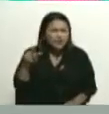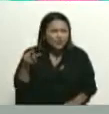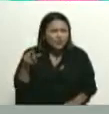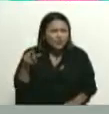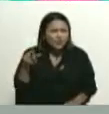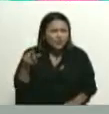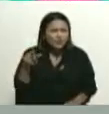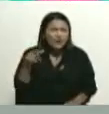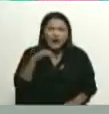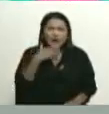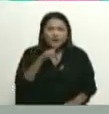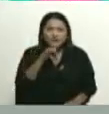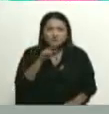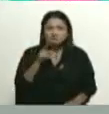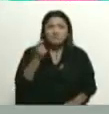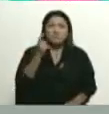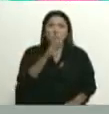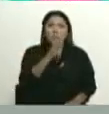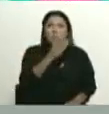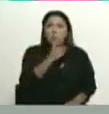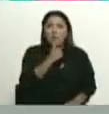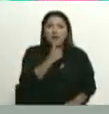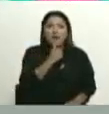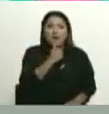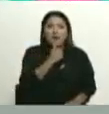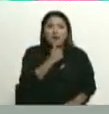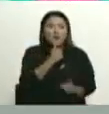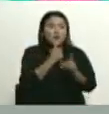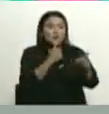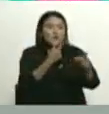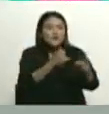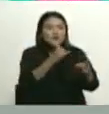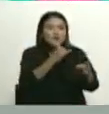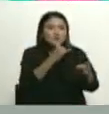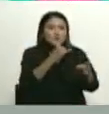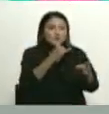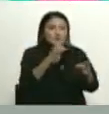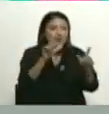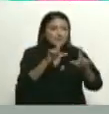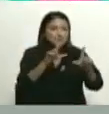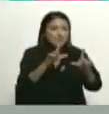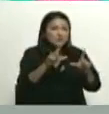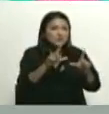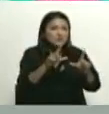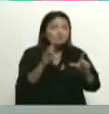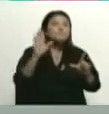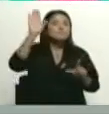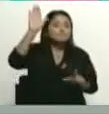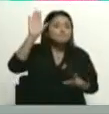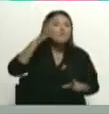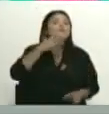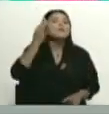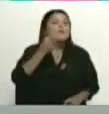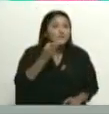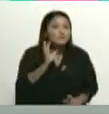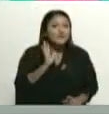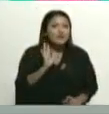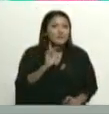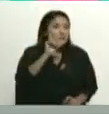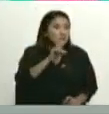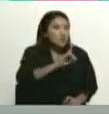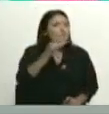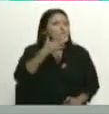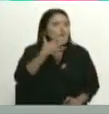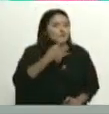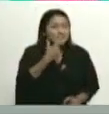Rumbo? Ninguno. ¿Quién de ustedes ve los noticieros de televisión? Levante la mano sinceramente. ¿Quién de ustedes?